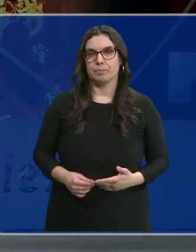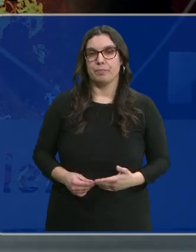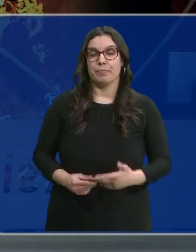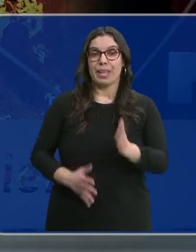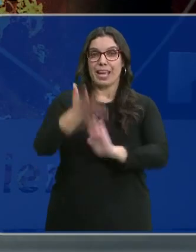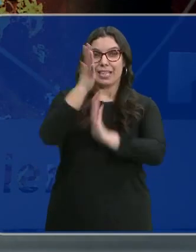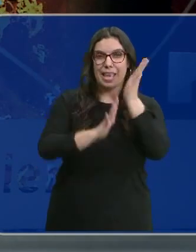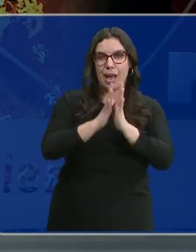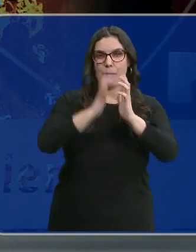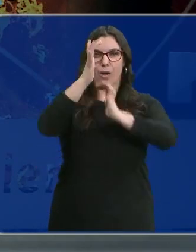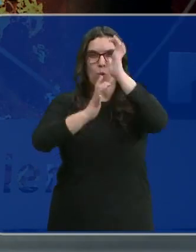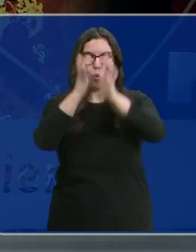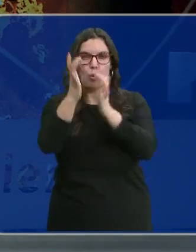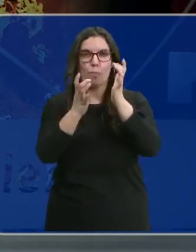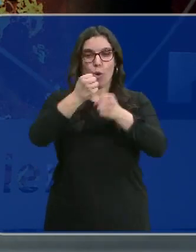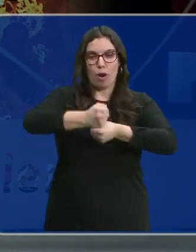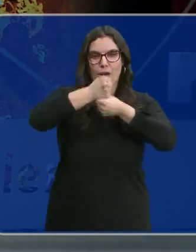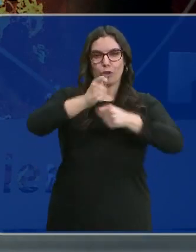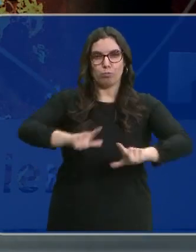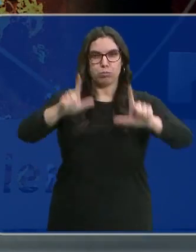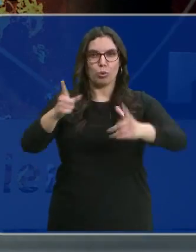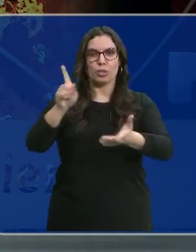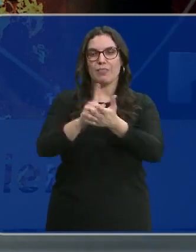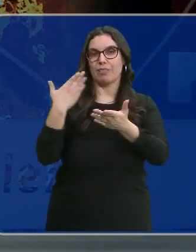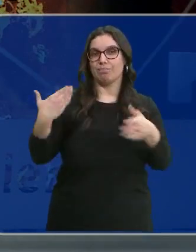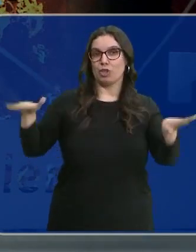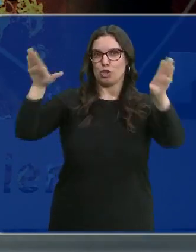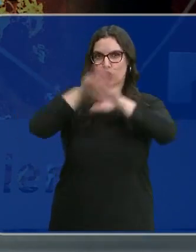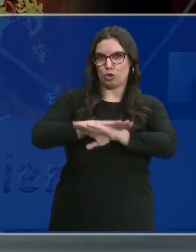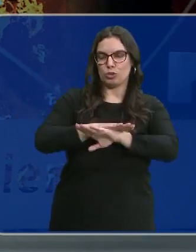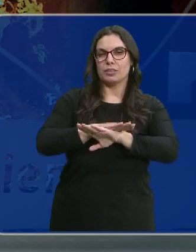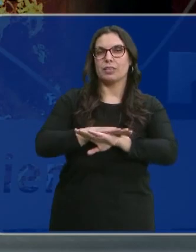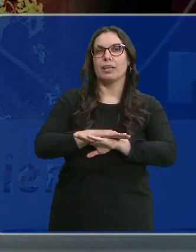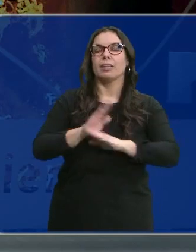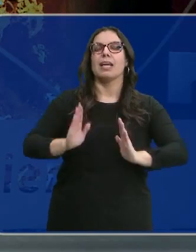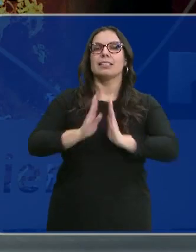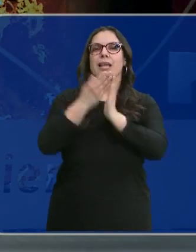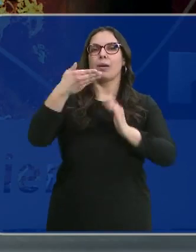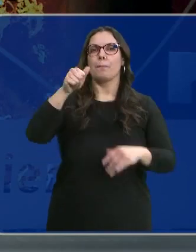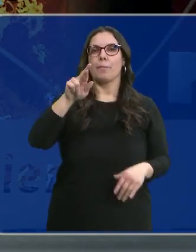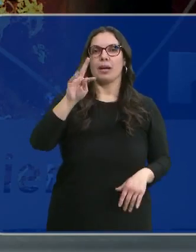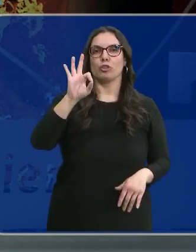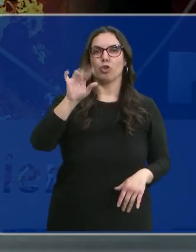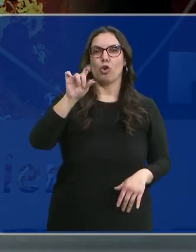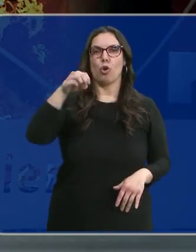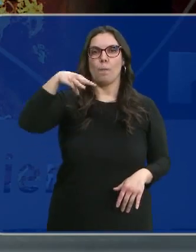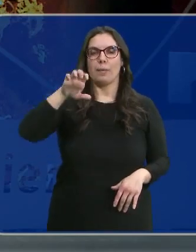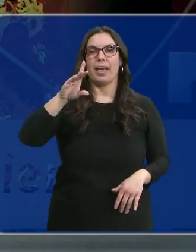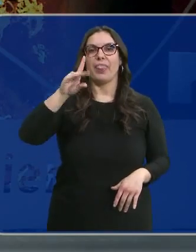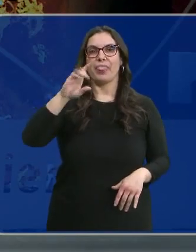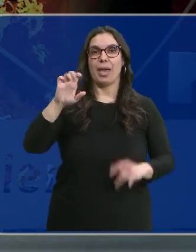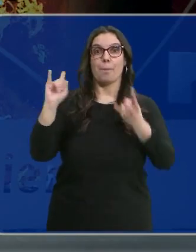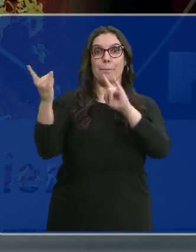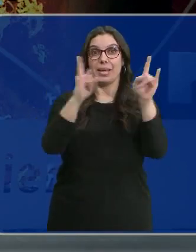Las llamas, el humo y los caballos volvieron a ser protagonistas en la noche de la víspera de San Antón. San Bartolomé de Pinares, en la provincia de Ávila, revivió